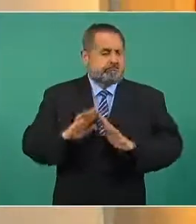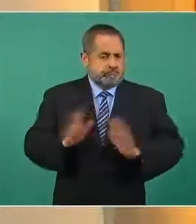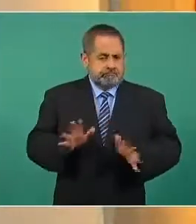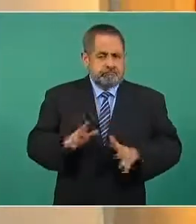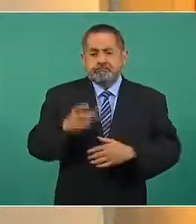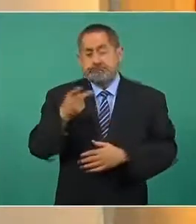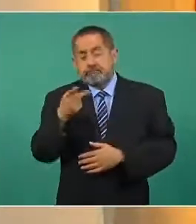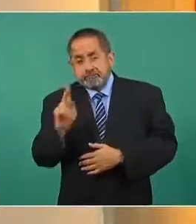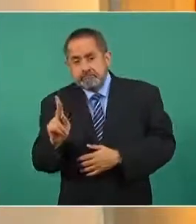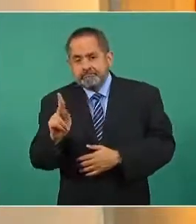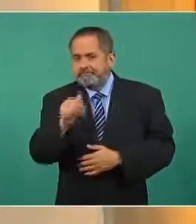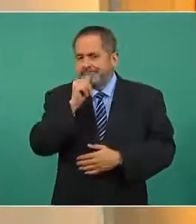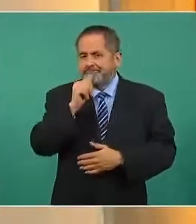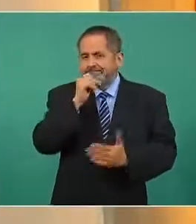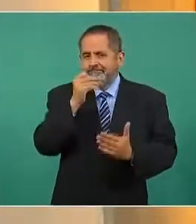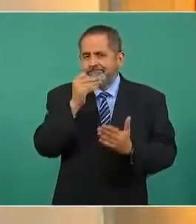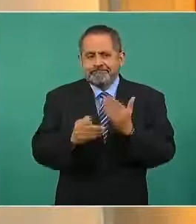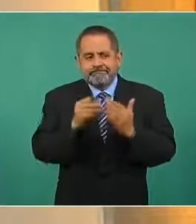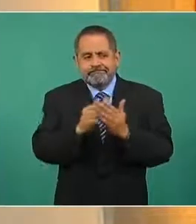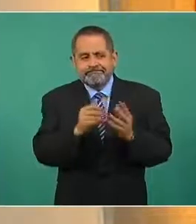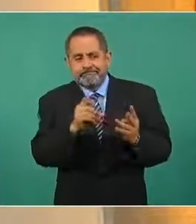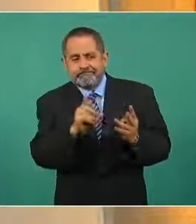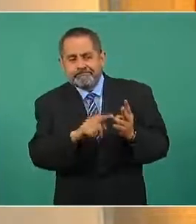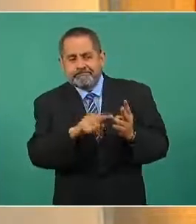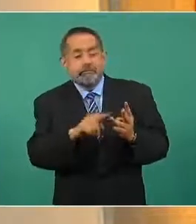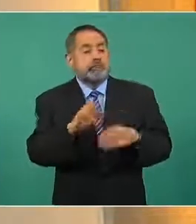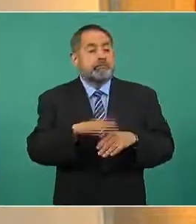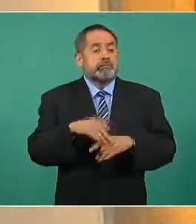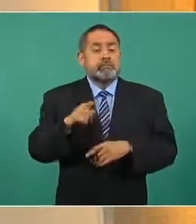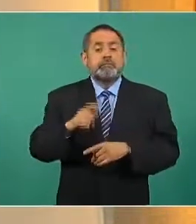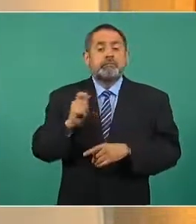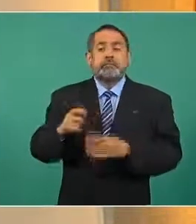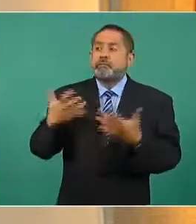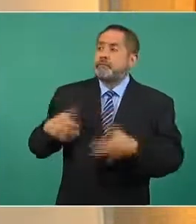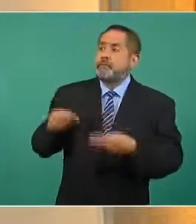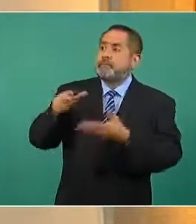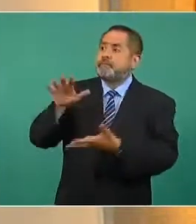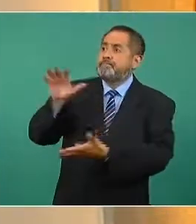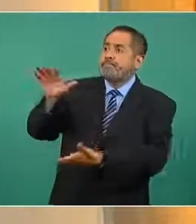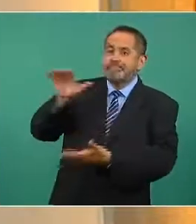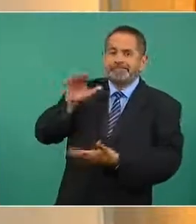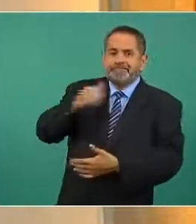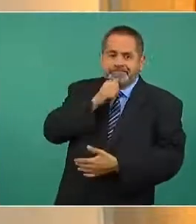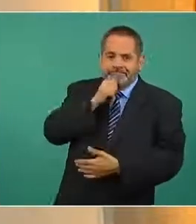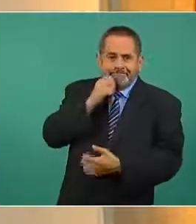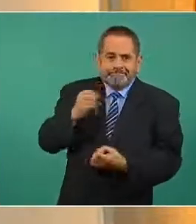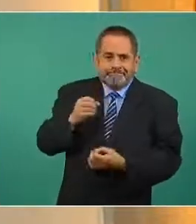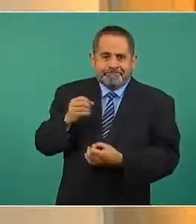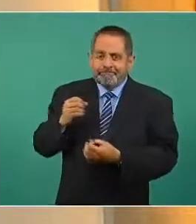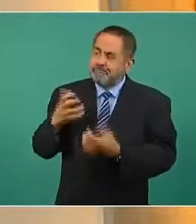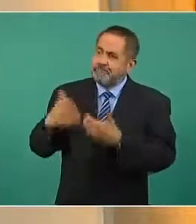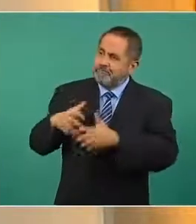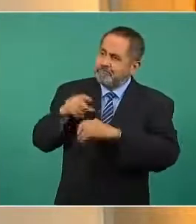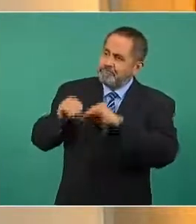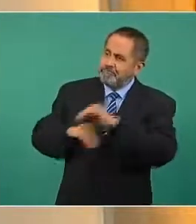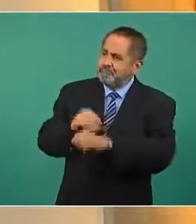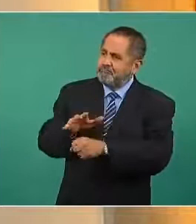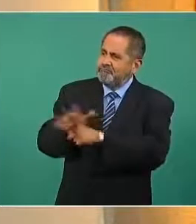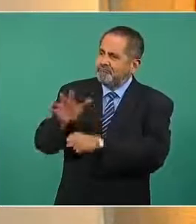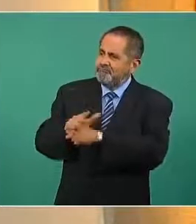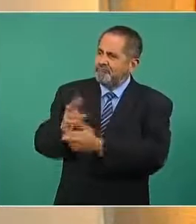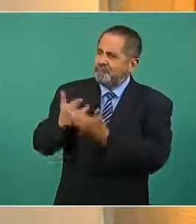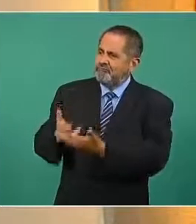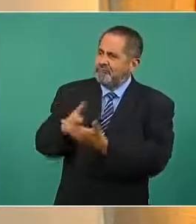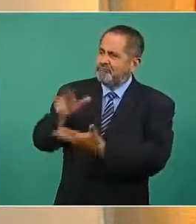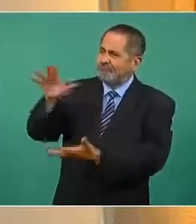pero quedó pendiente debido a que las empresas no tuvieron la suficiencia en